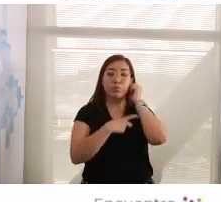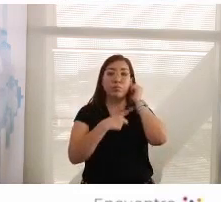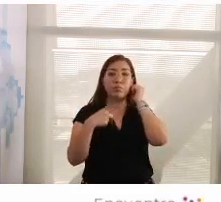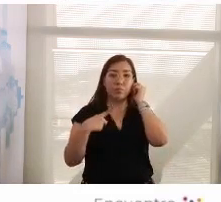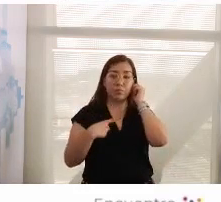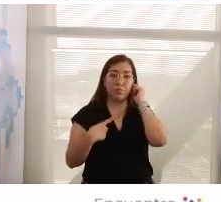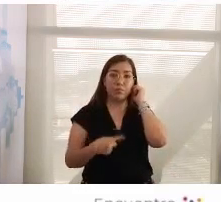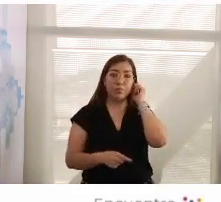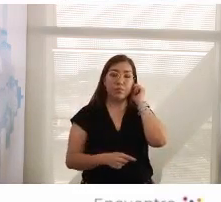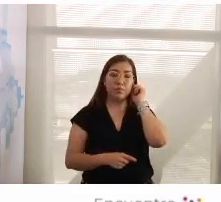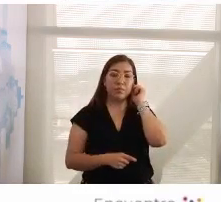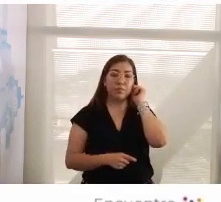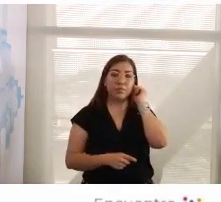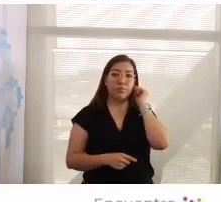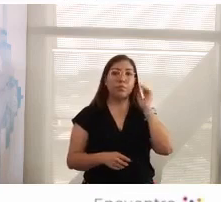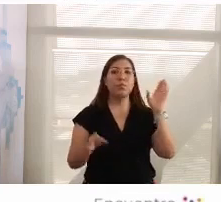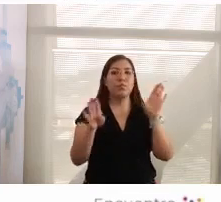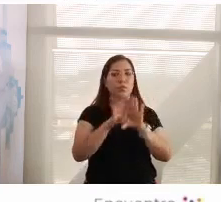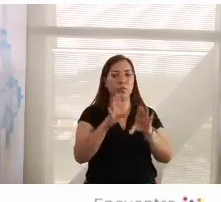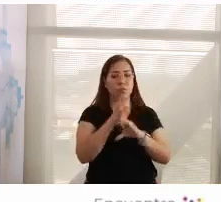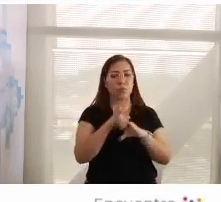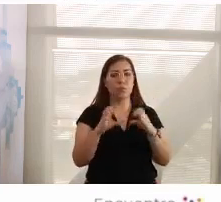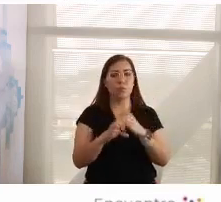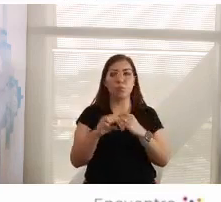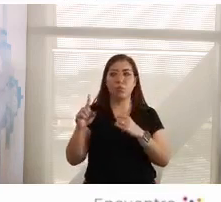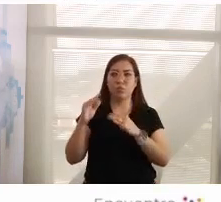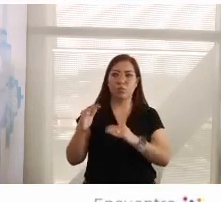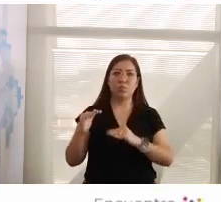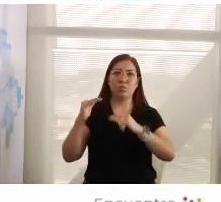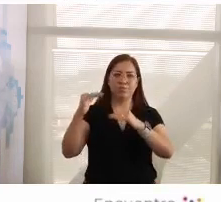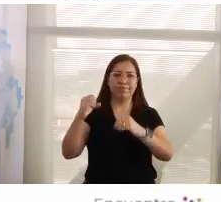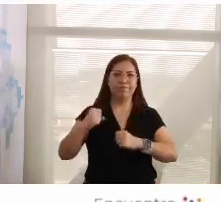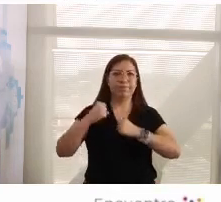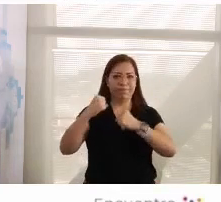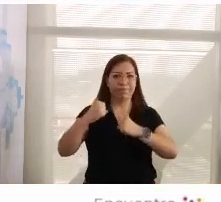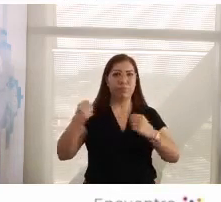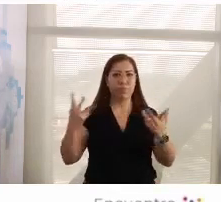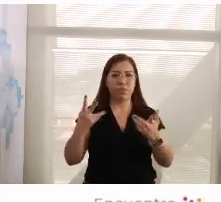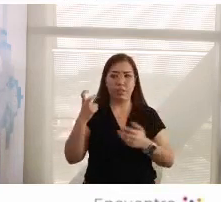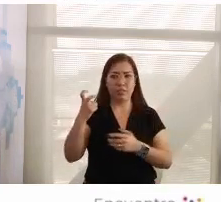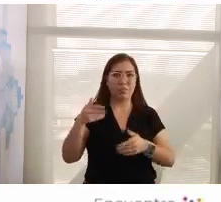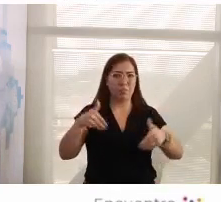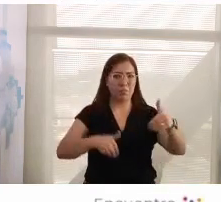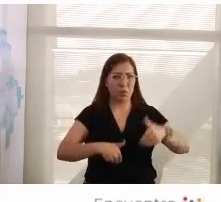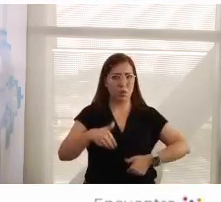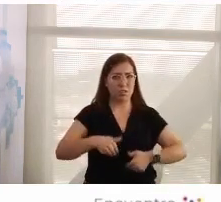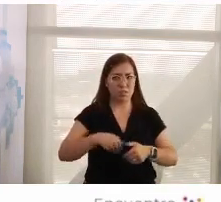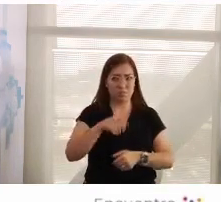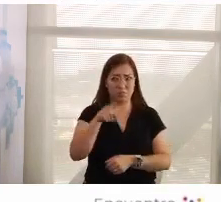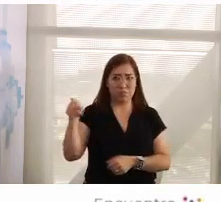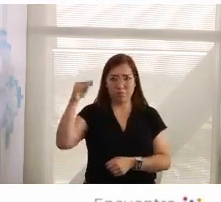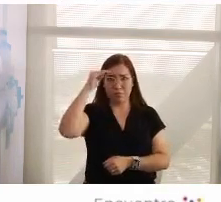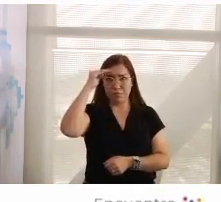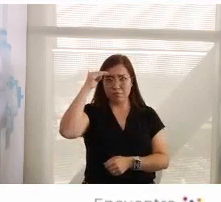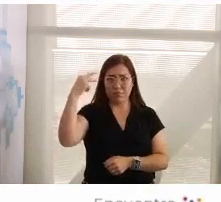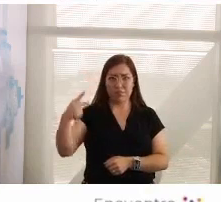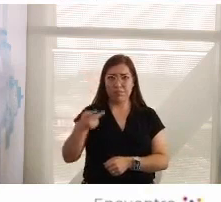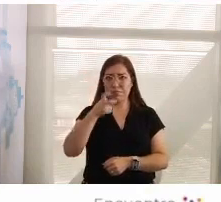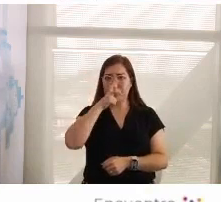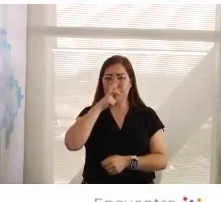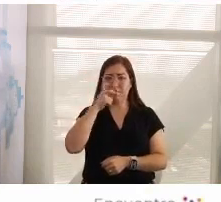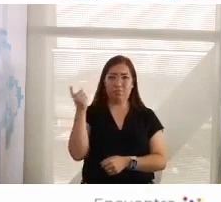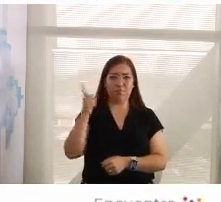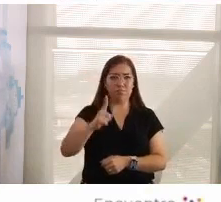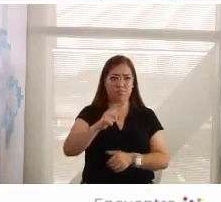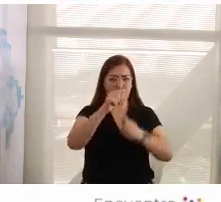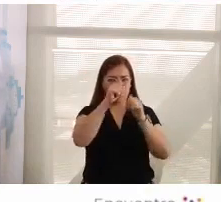constantemente lo que está haciendo el poder, algo muy molesto para un pensamiento autoritario. Y